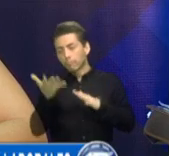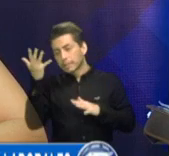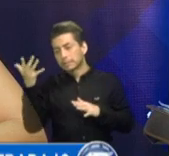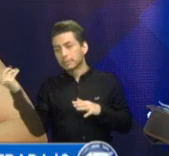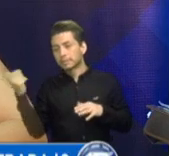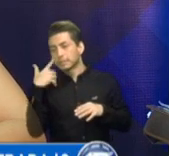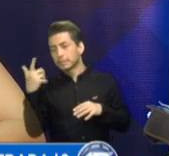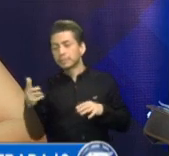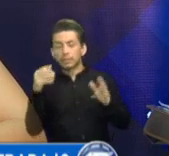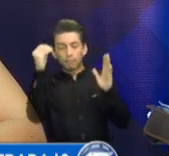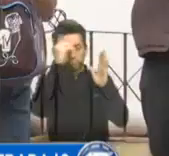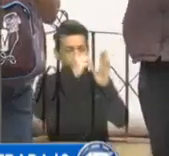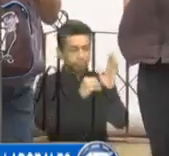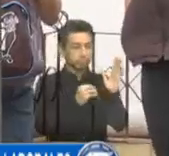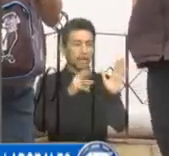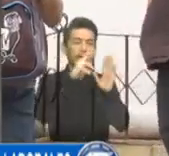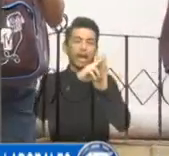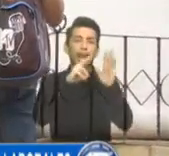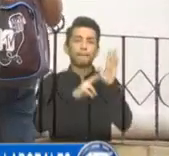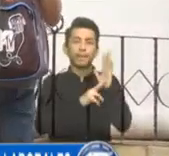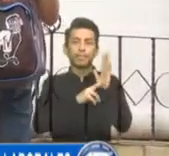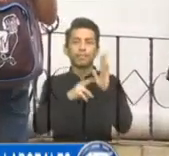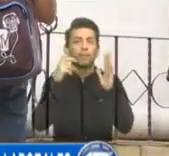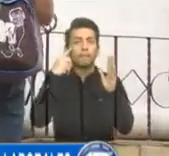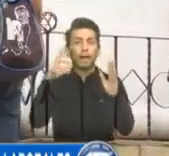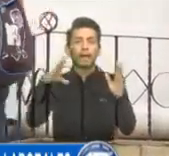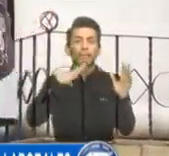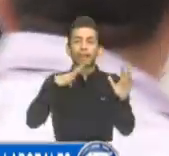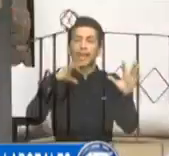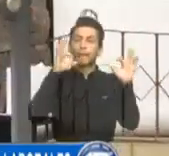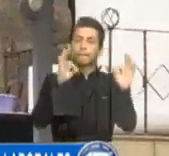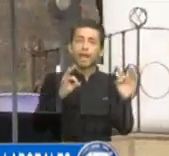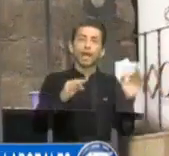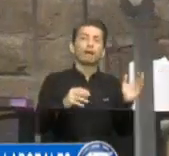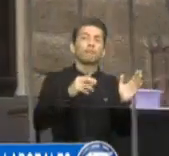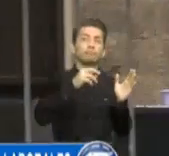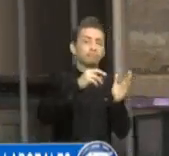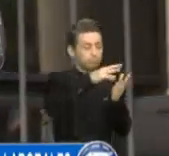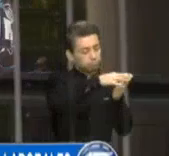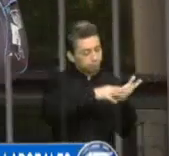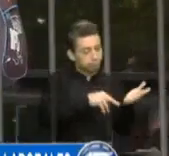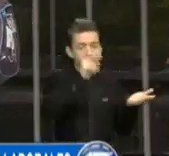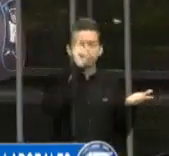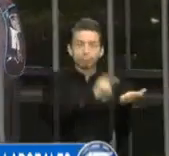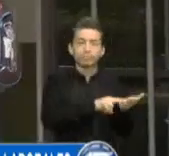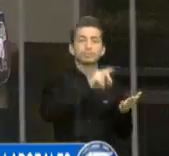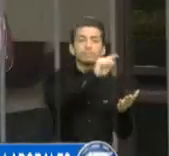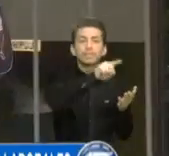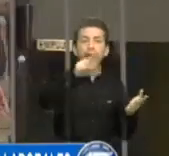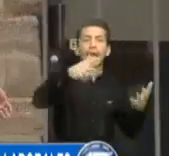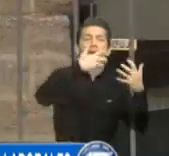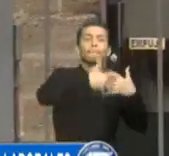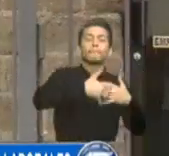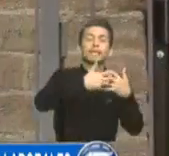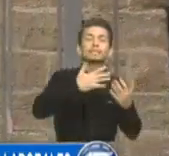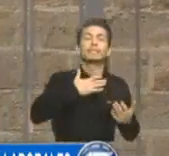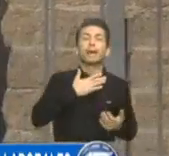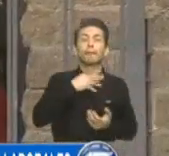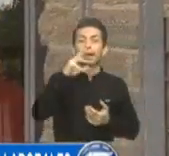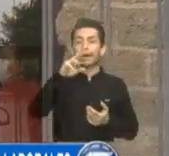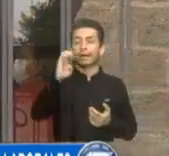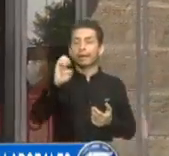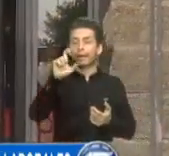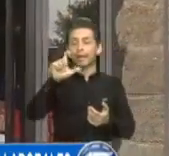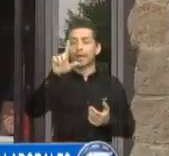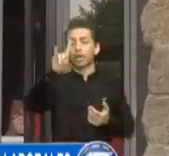Básicamente es un reglamento que pretende tener un registro de todas las reclutadoras que actualmente se dedican a